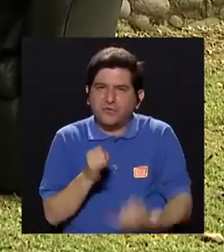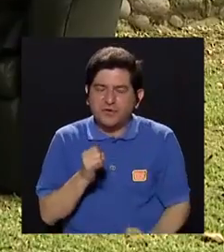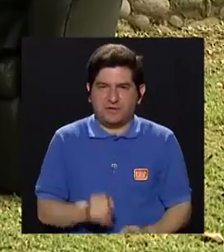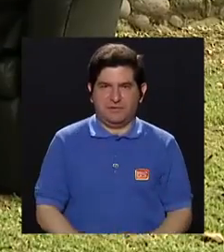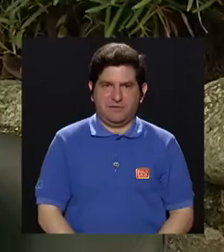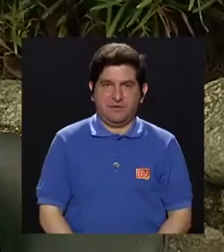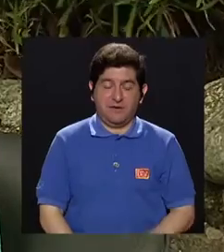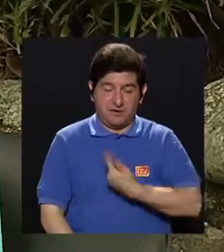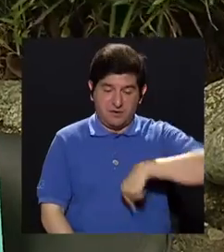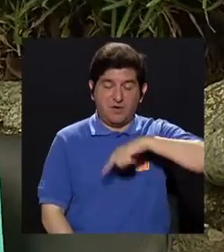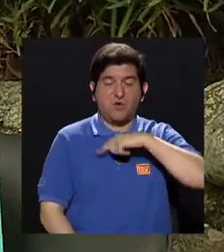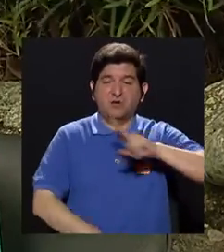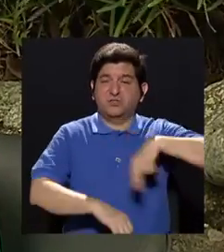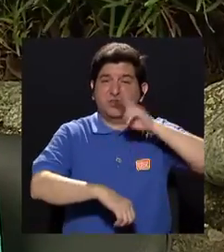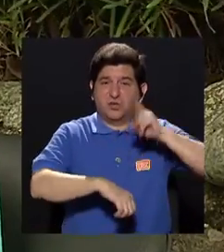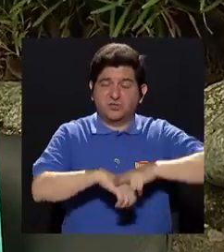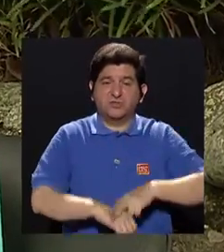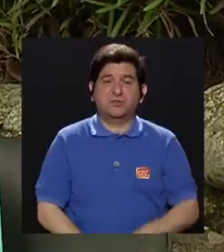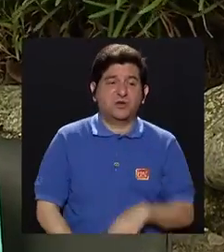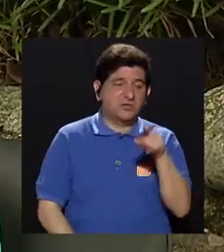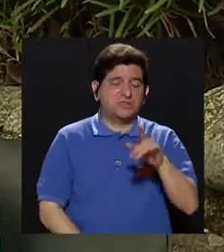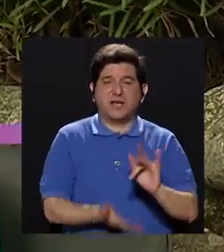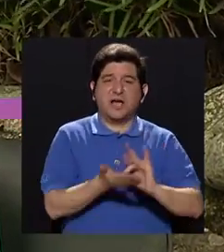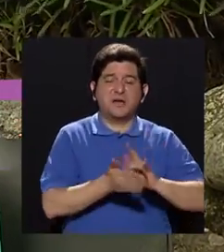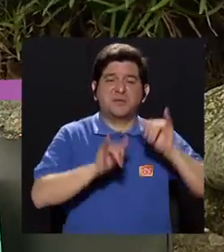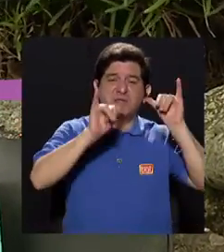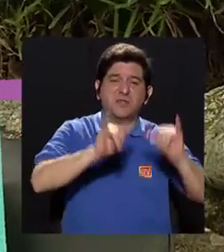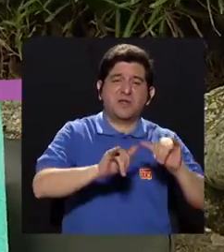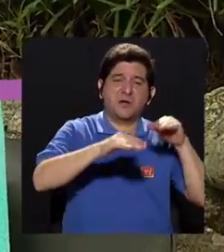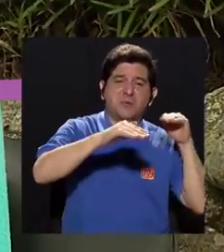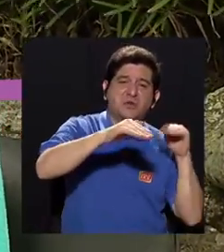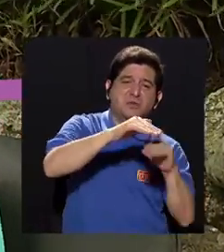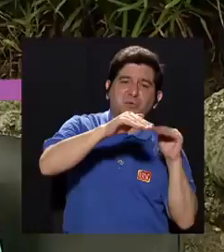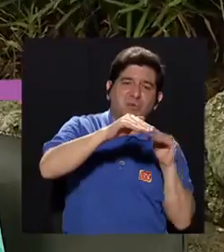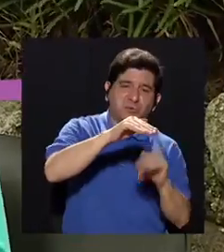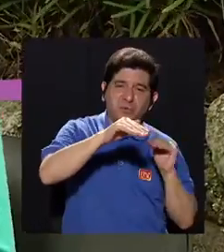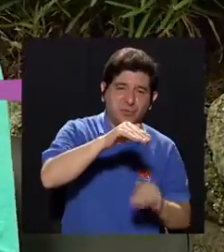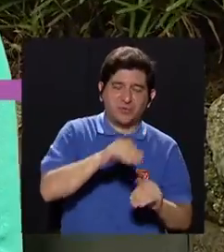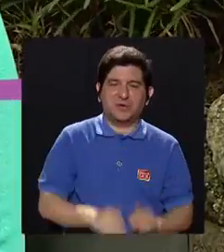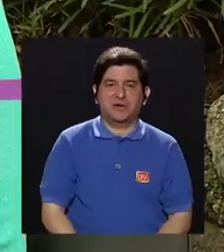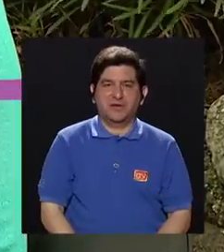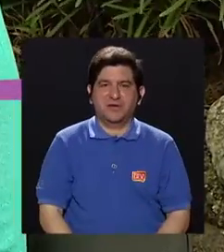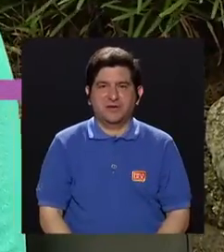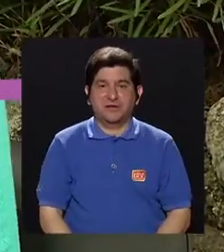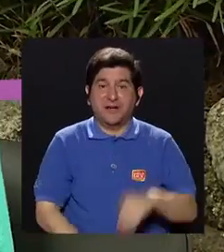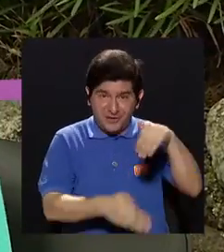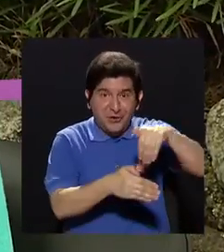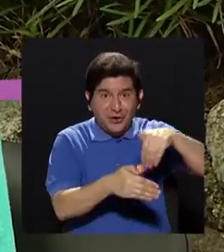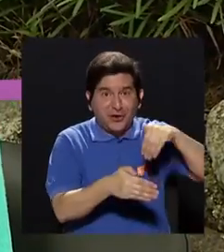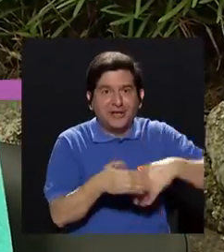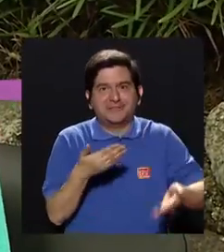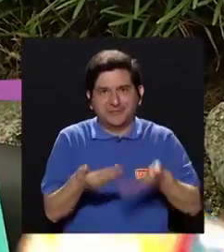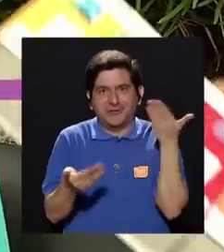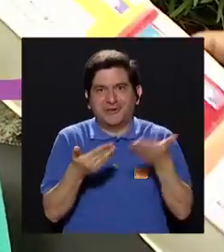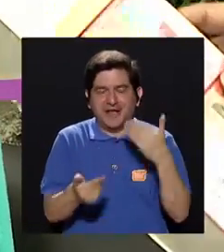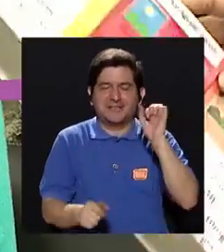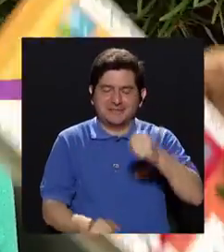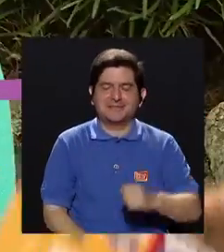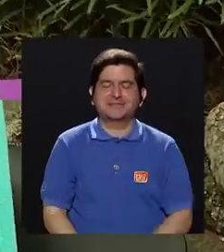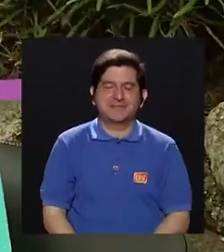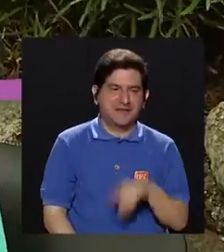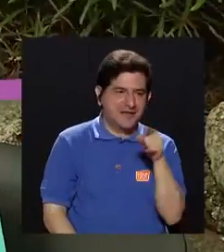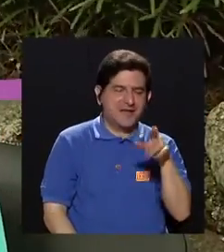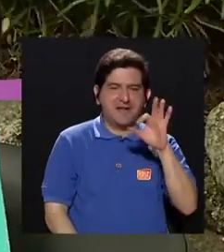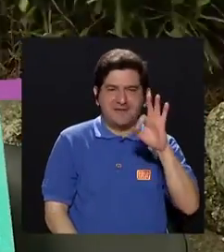porque somos muy dados a guardar esos medicamentos, ¿verdad? Yo creo que también lo ha visto mucho Fabiola. trabajadora social,